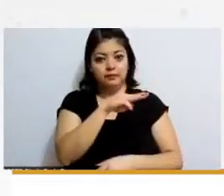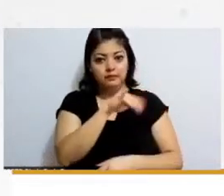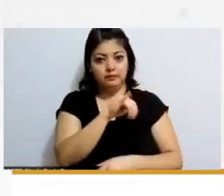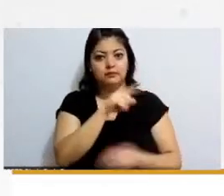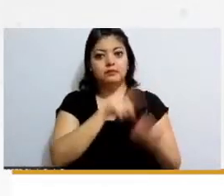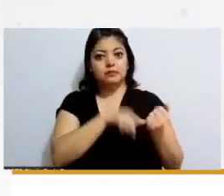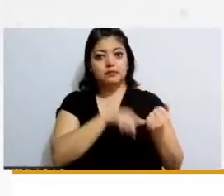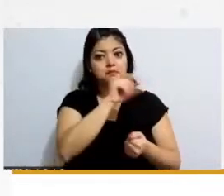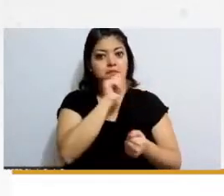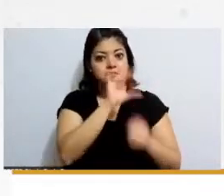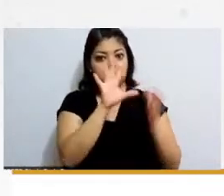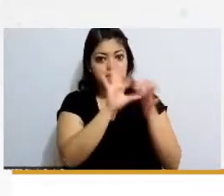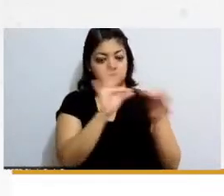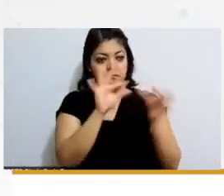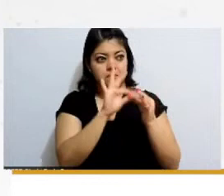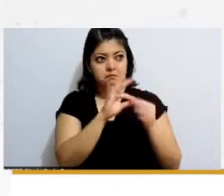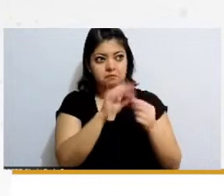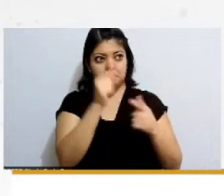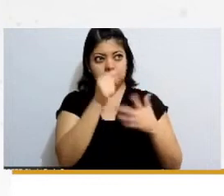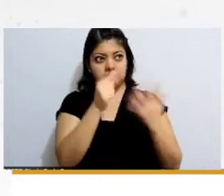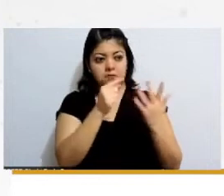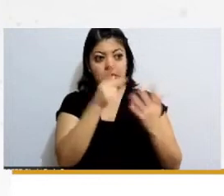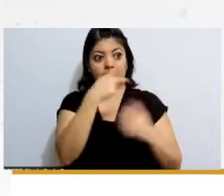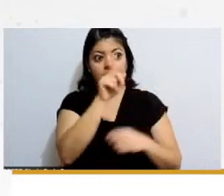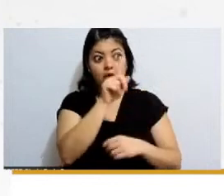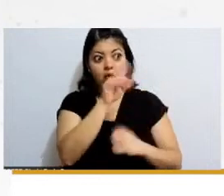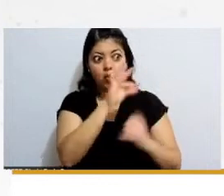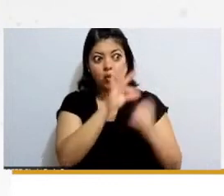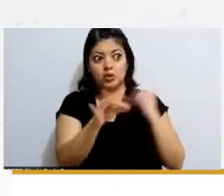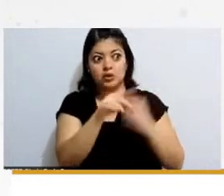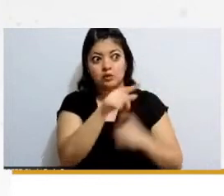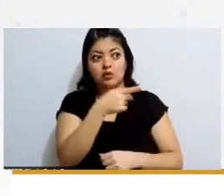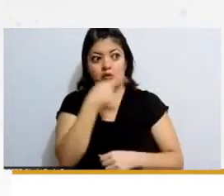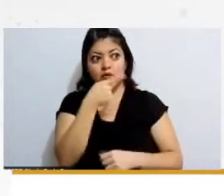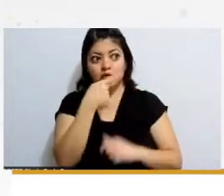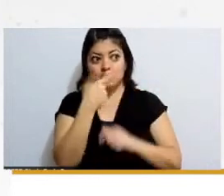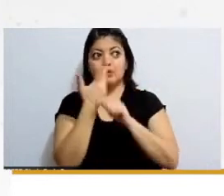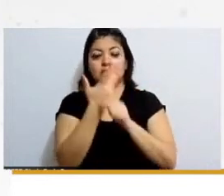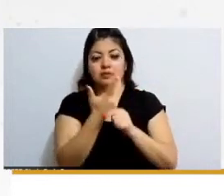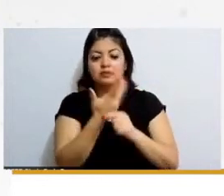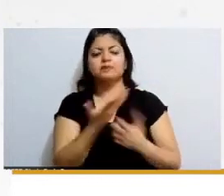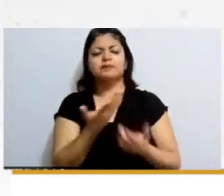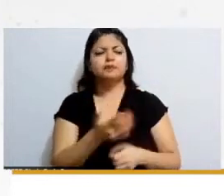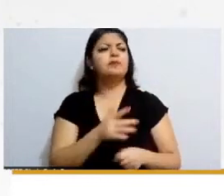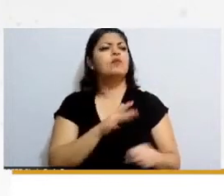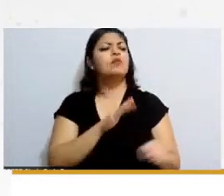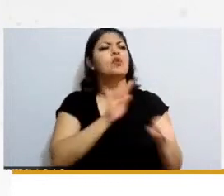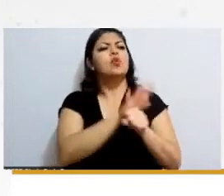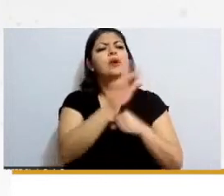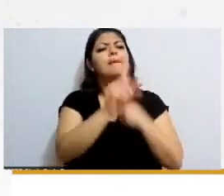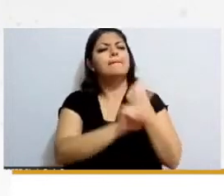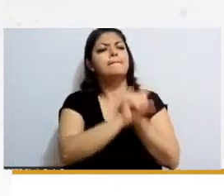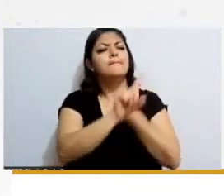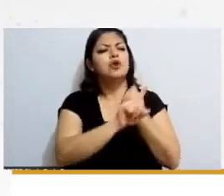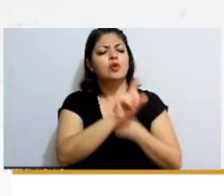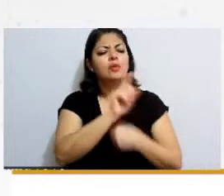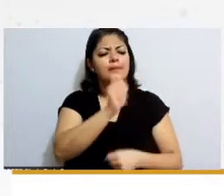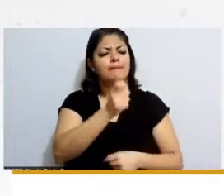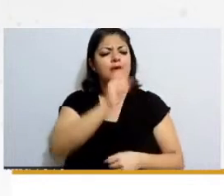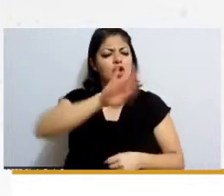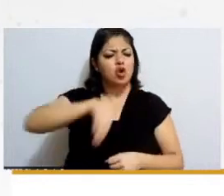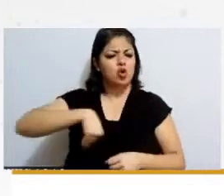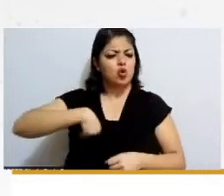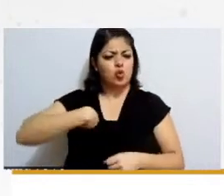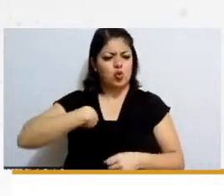lo que nos dijiste pero específicamente sobre eso último y es que el problema de las guarderías no es solamente un problema de lo que dice la